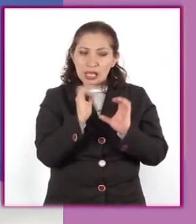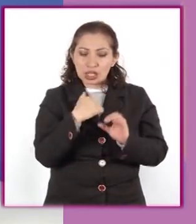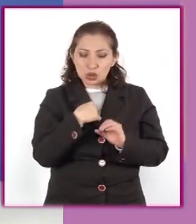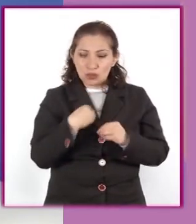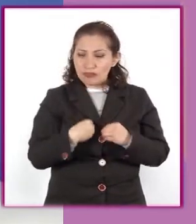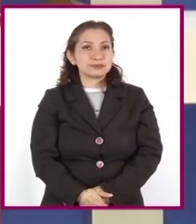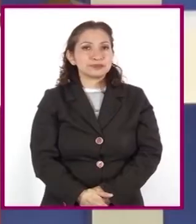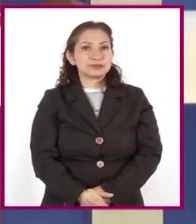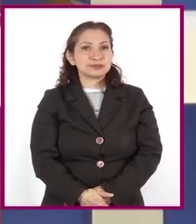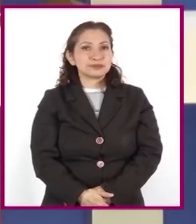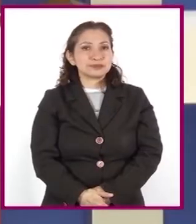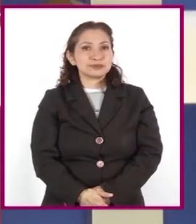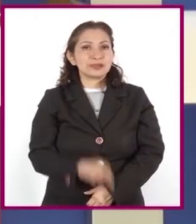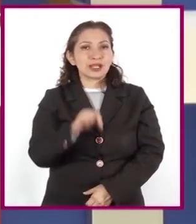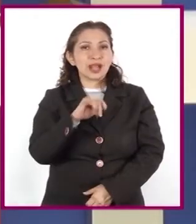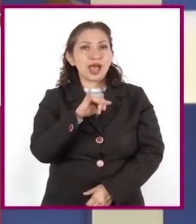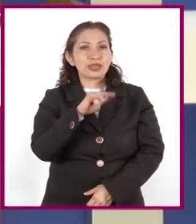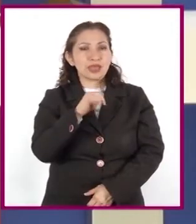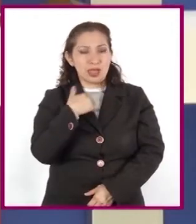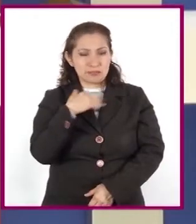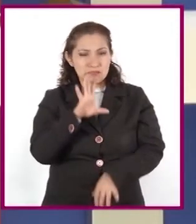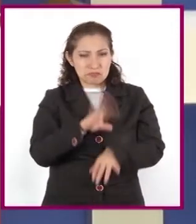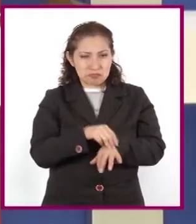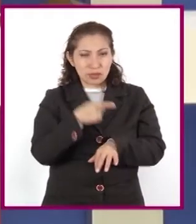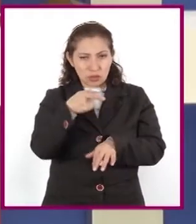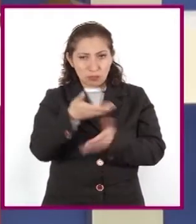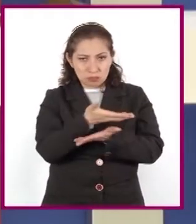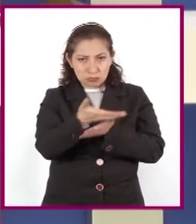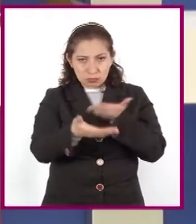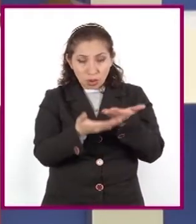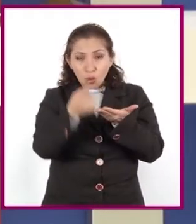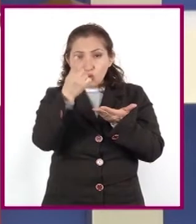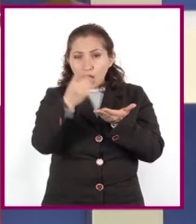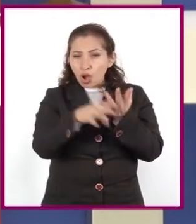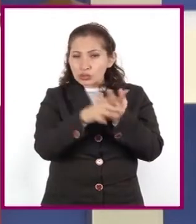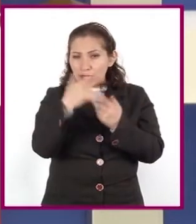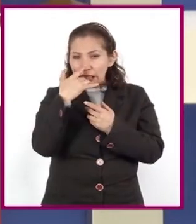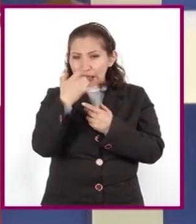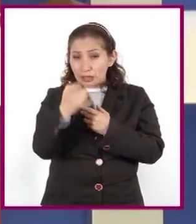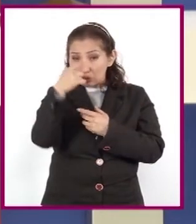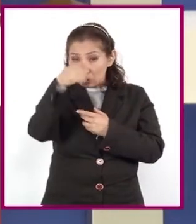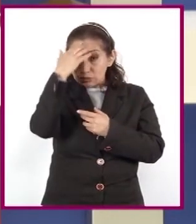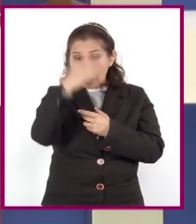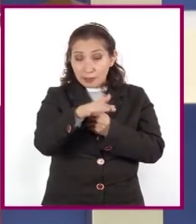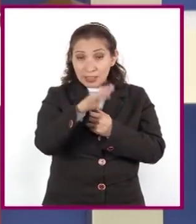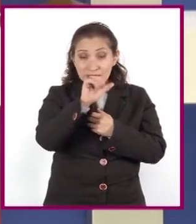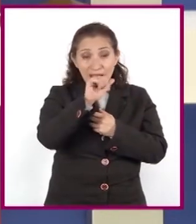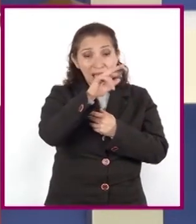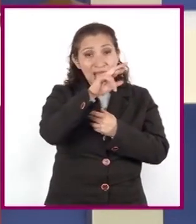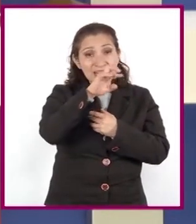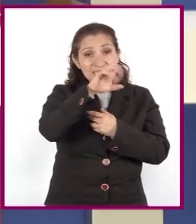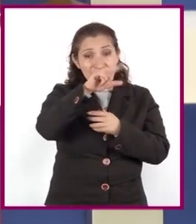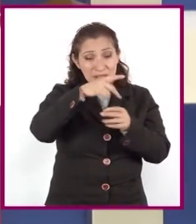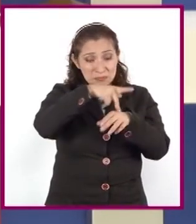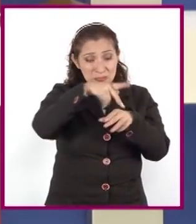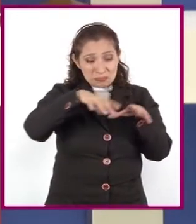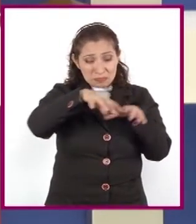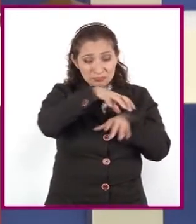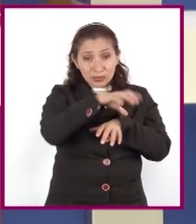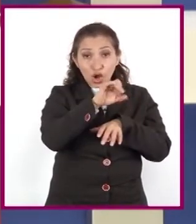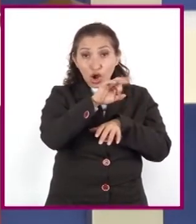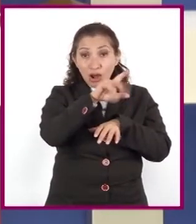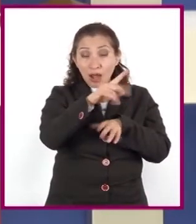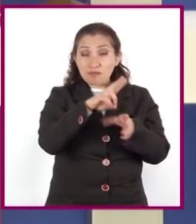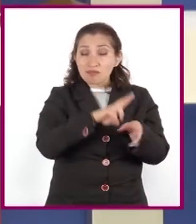donde vivimos. Nadia, déjame compartirte un dato curioso. ¿Sabías que los arrecifes de coral tienen un